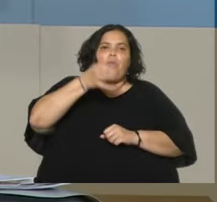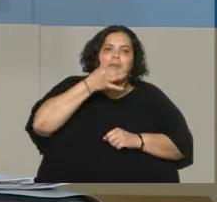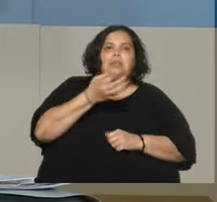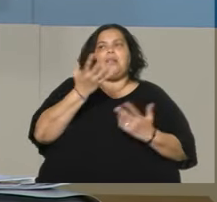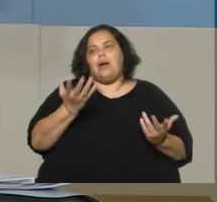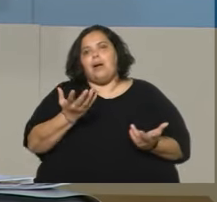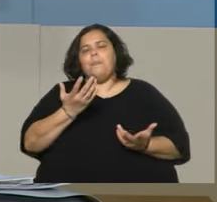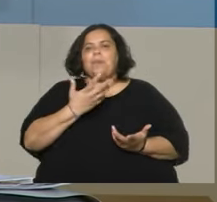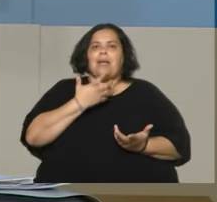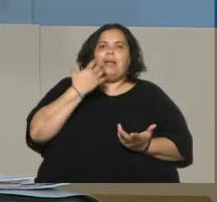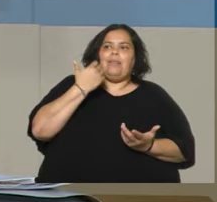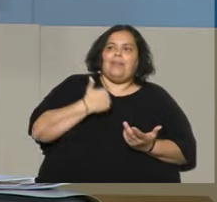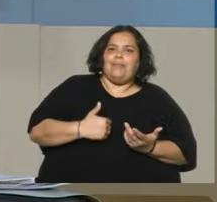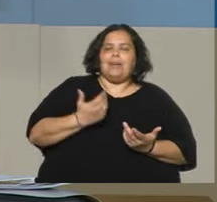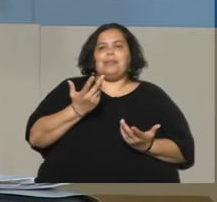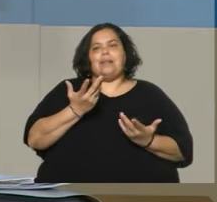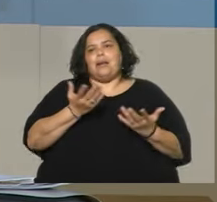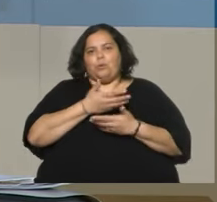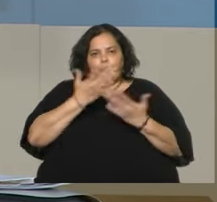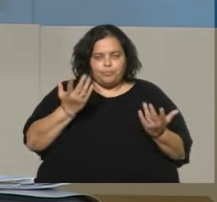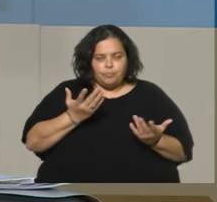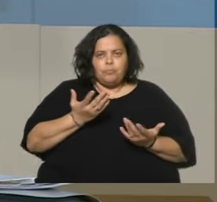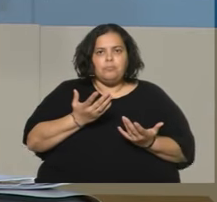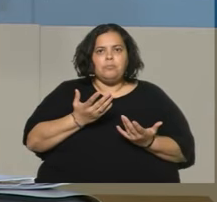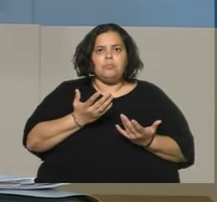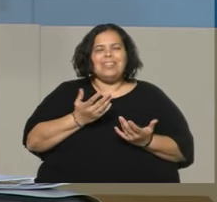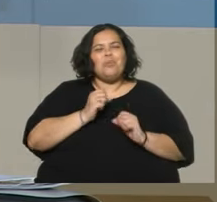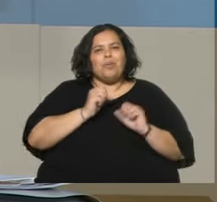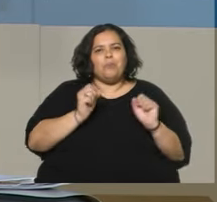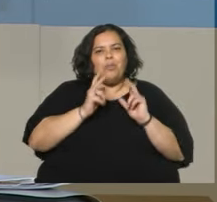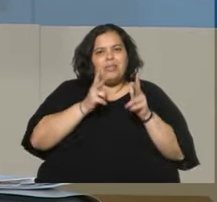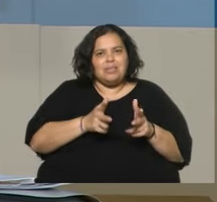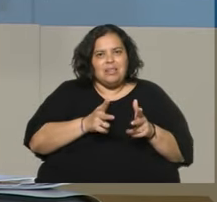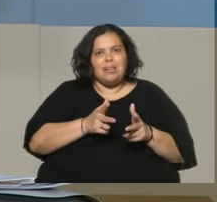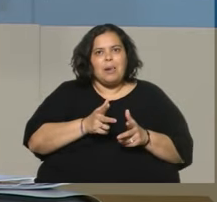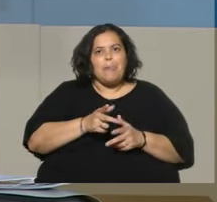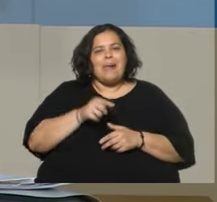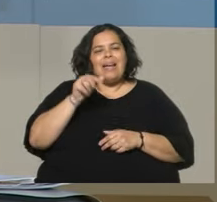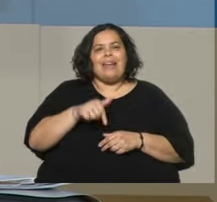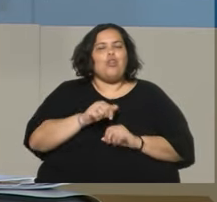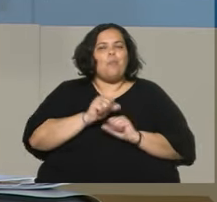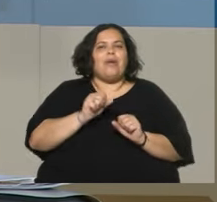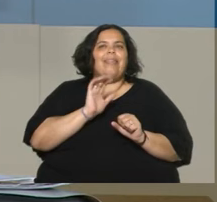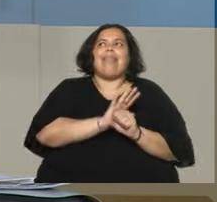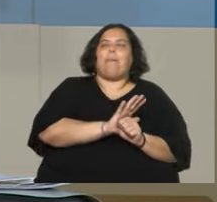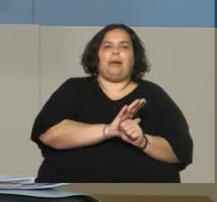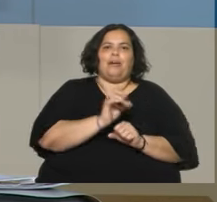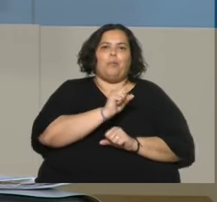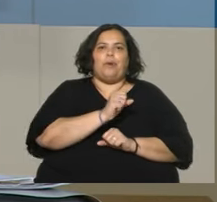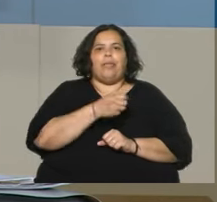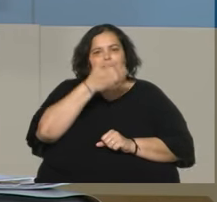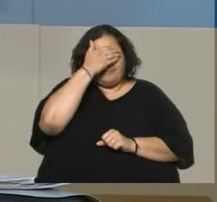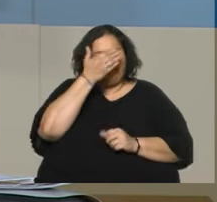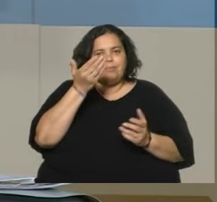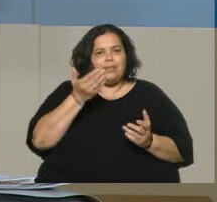de la cercanía o del término que sea, que usemos, esto no puede estar invisibilizado, no puede estar naturalizado.